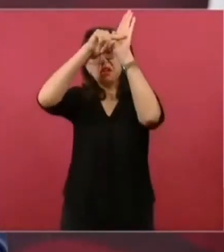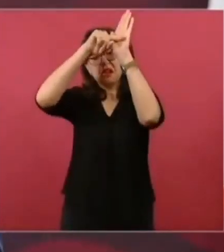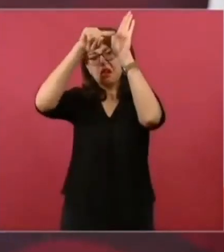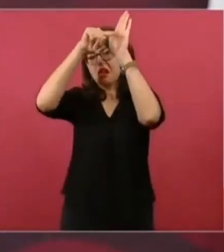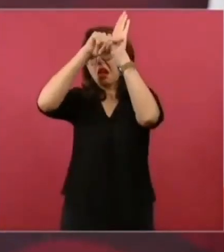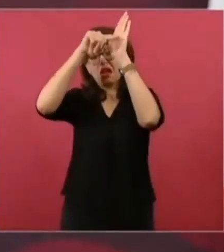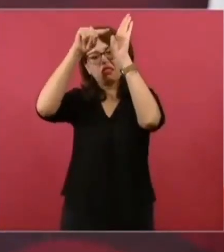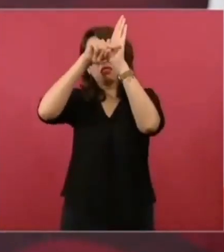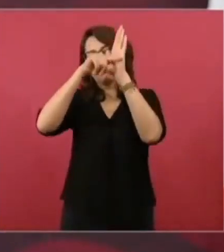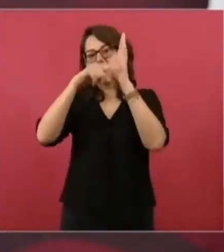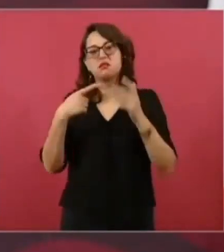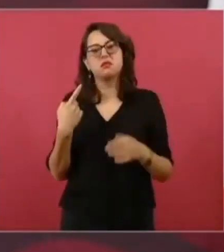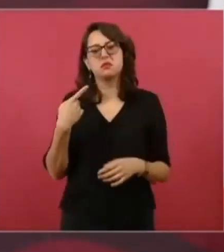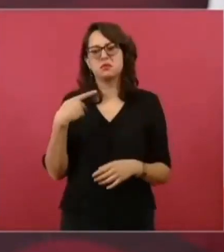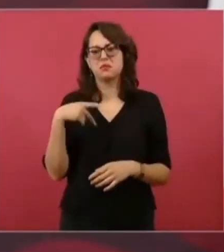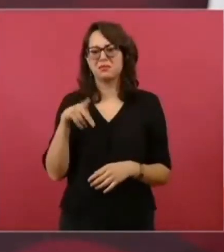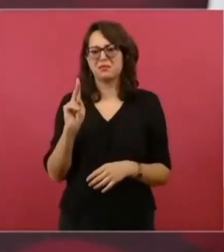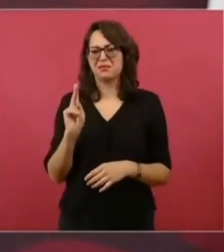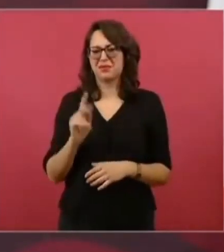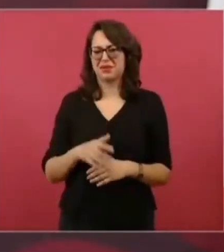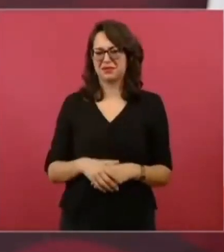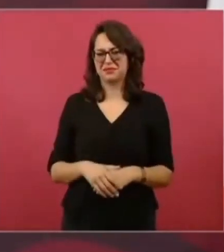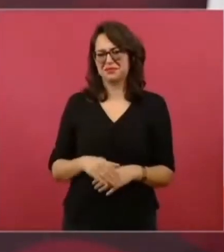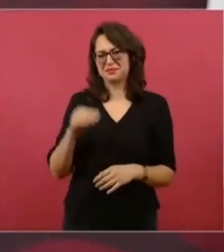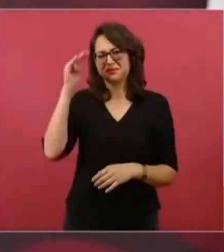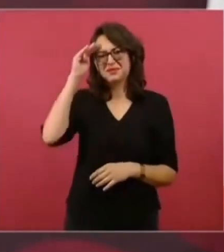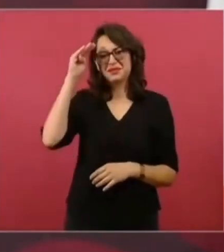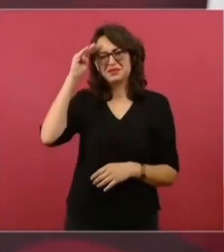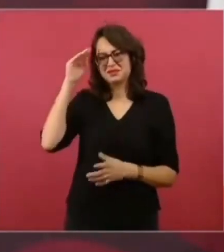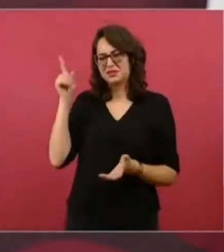pregunto, ¿y de parte de quién?